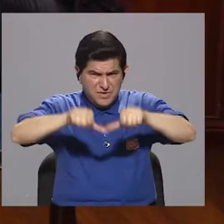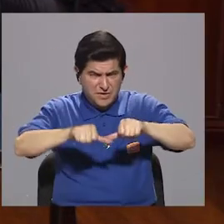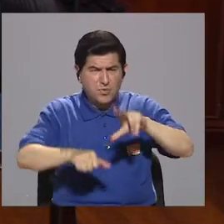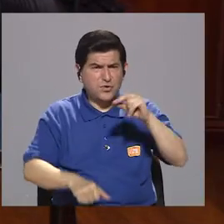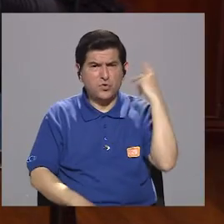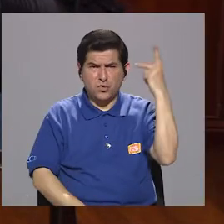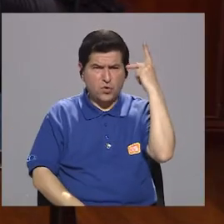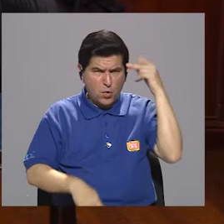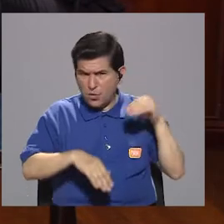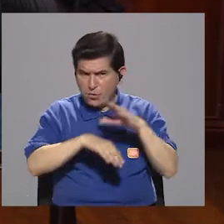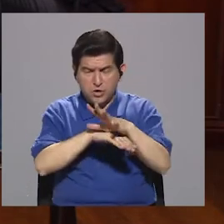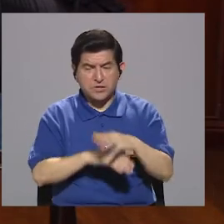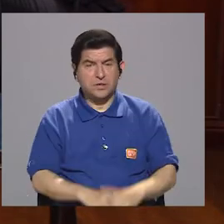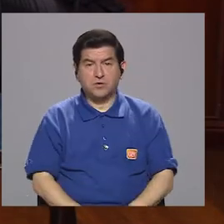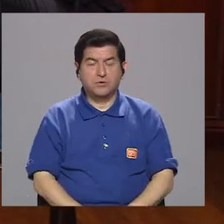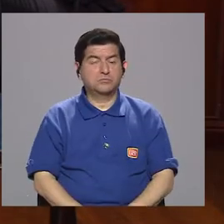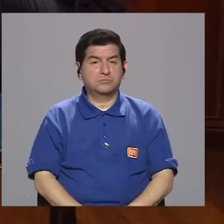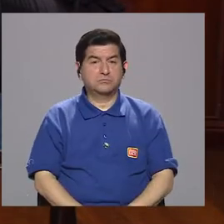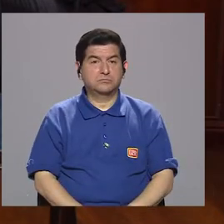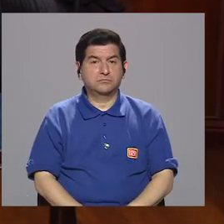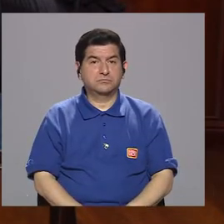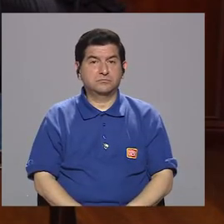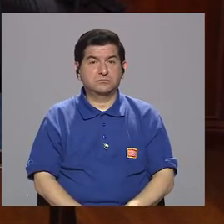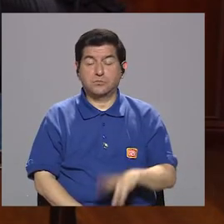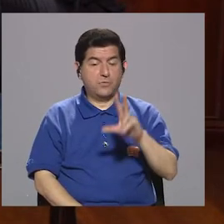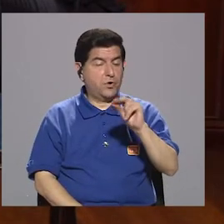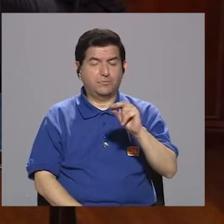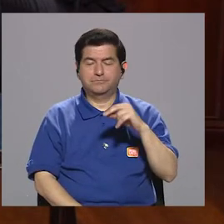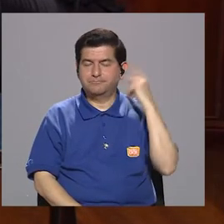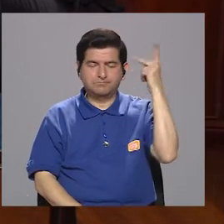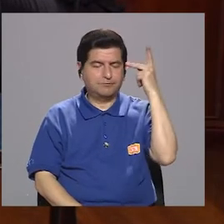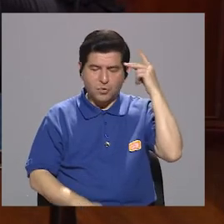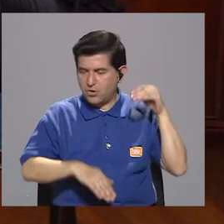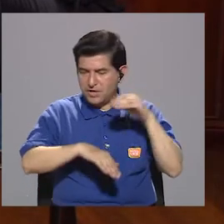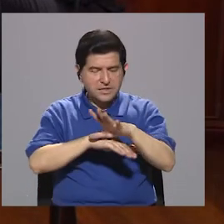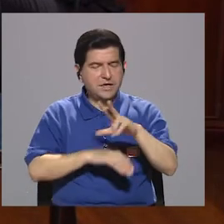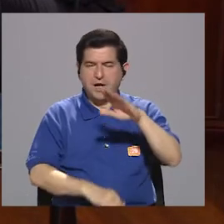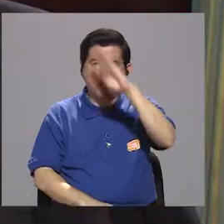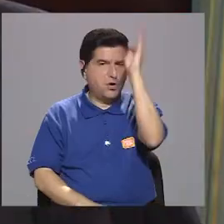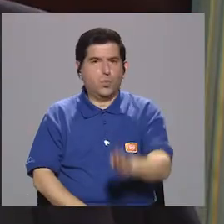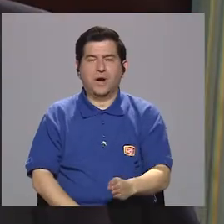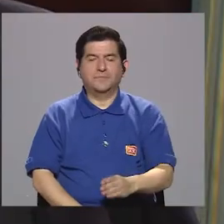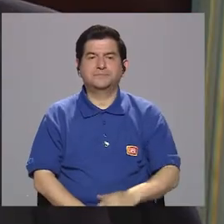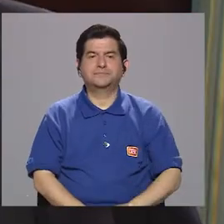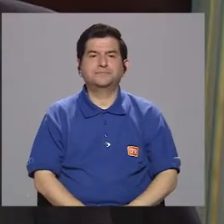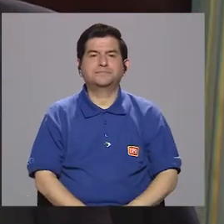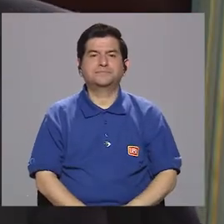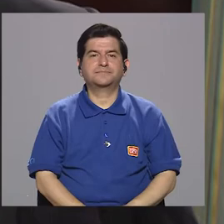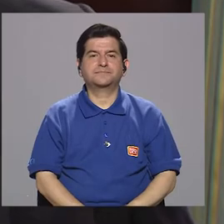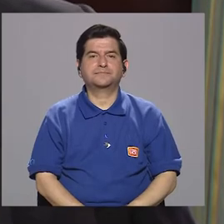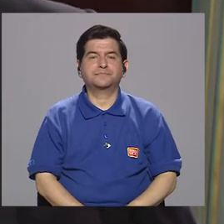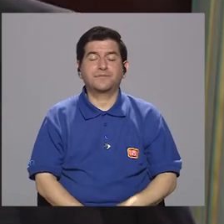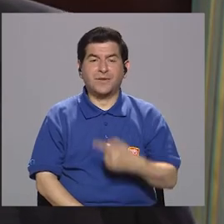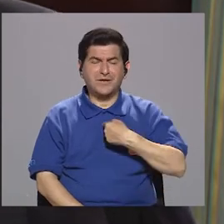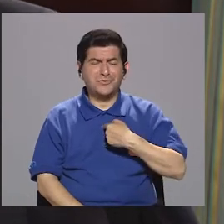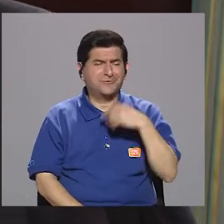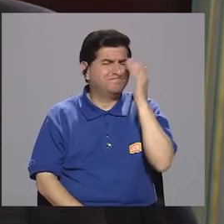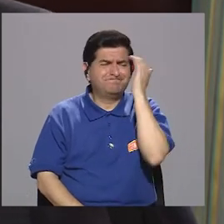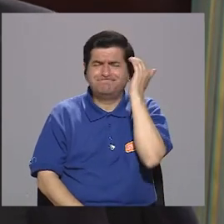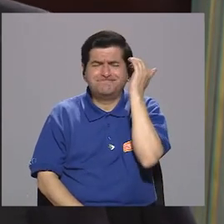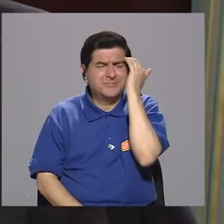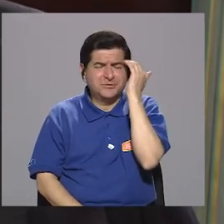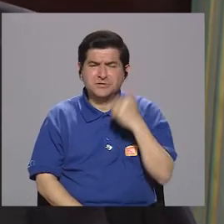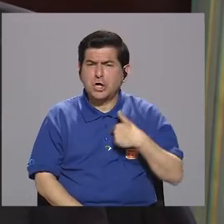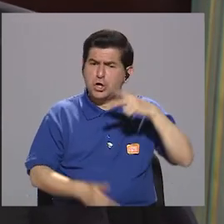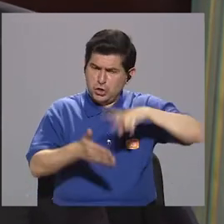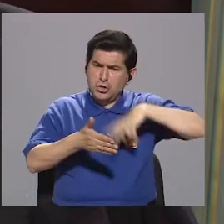que no hay que politizarlo, por lo menos? No, no, no hay que politizar el Festival de la Luz jamás. Tengo total ignorancia en